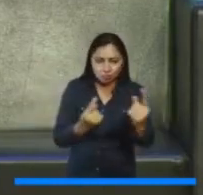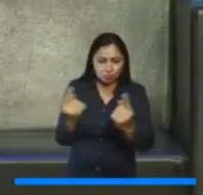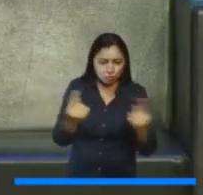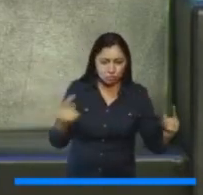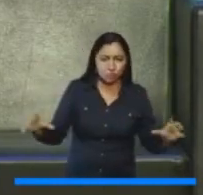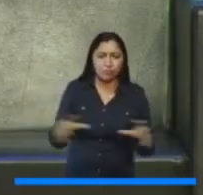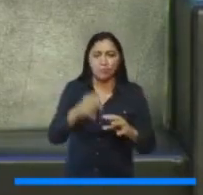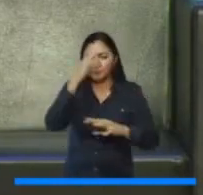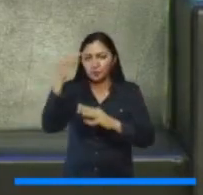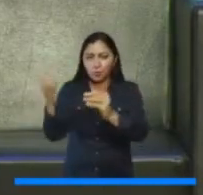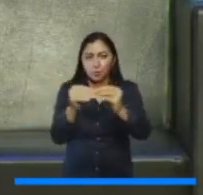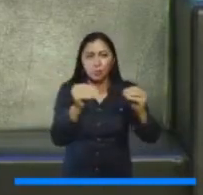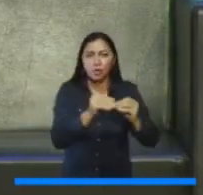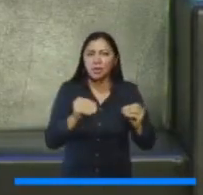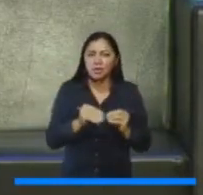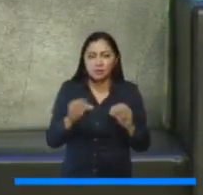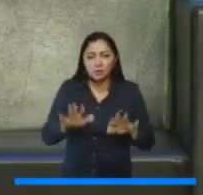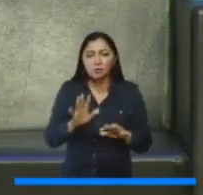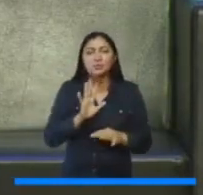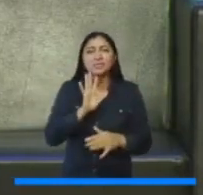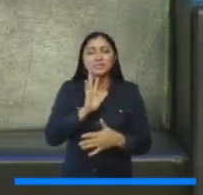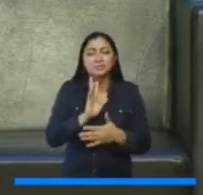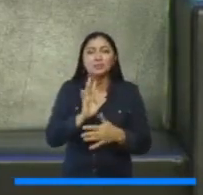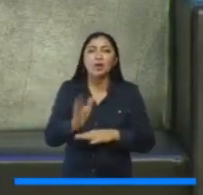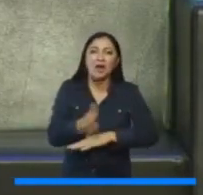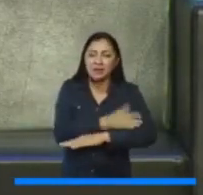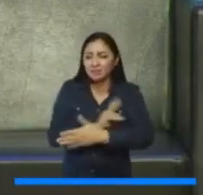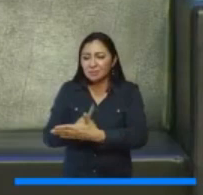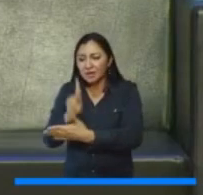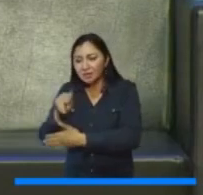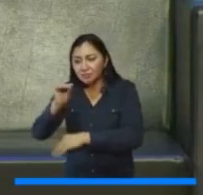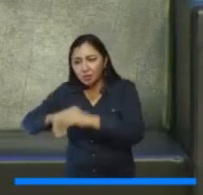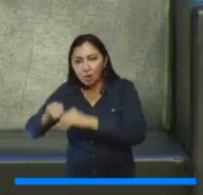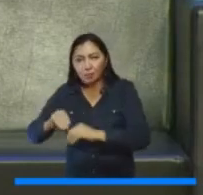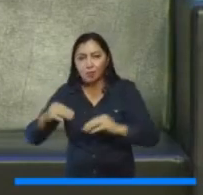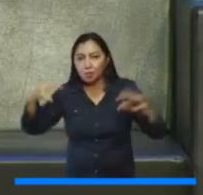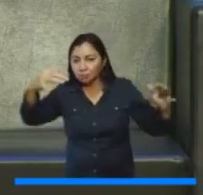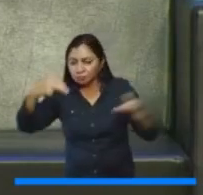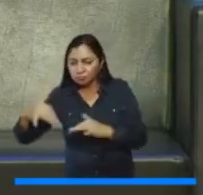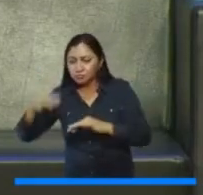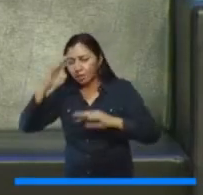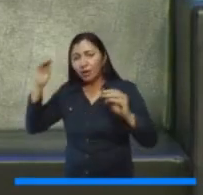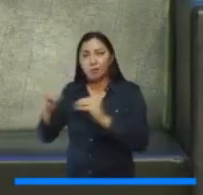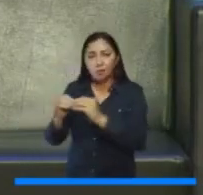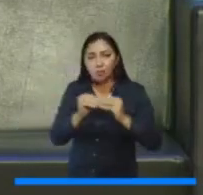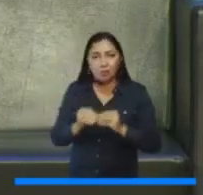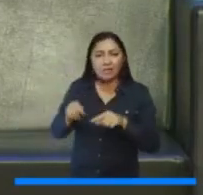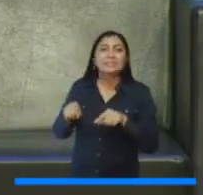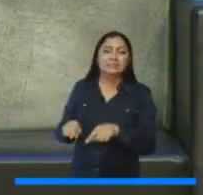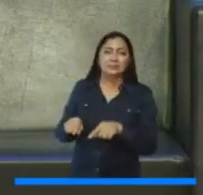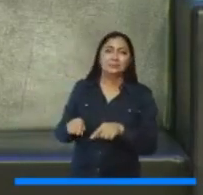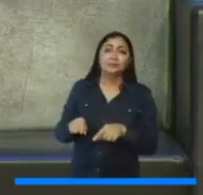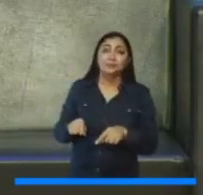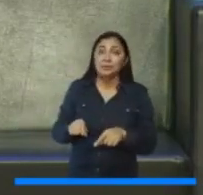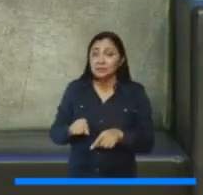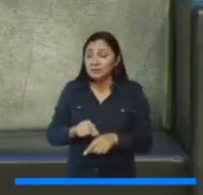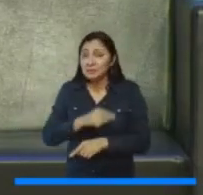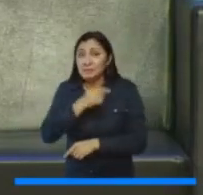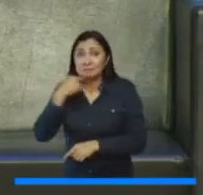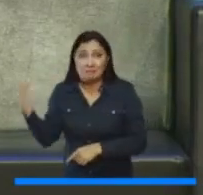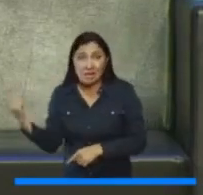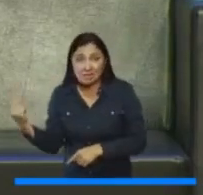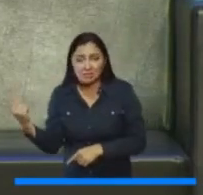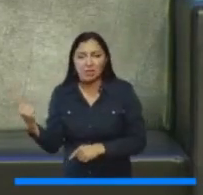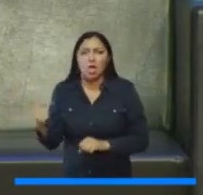acuerdos alrededor de un proyecto de desarrollo institucional. Si eso no se logra, digamos, la gobernabilidad es